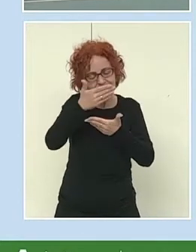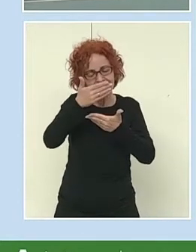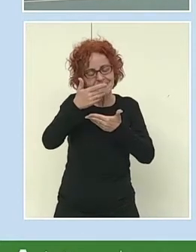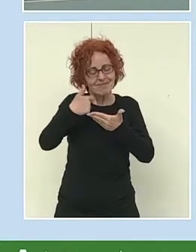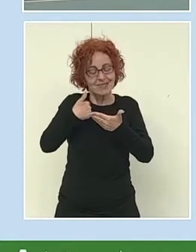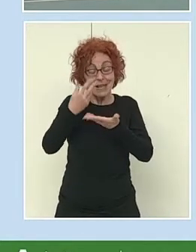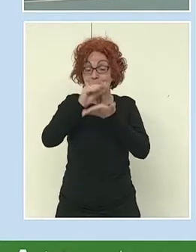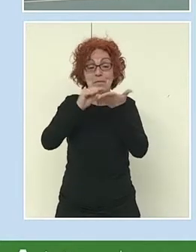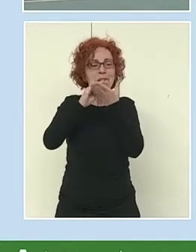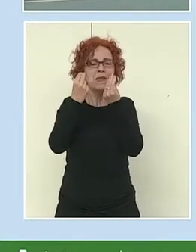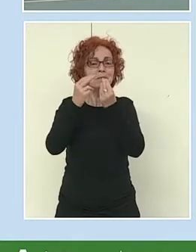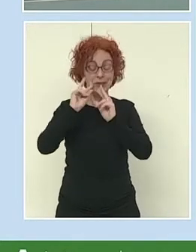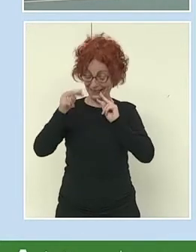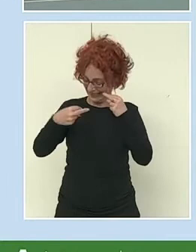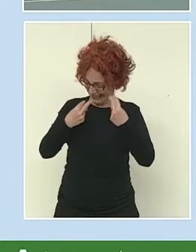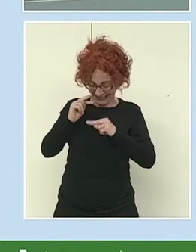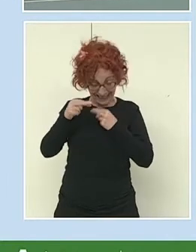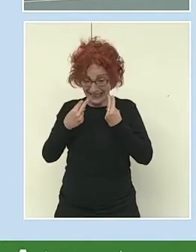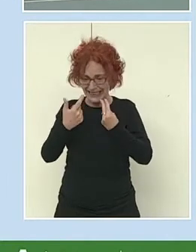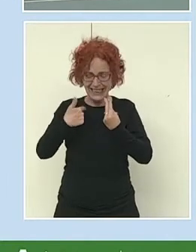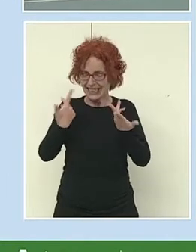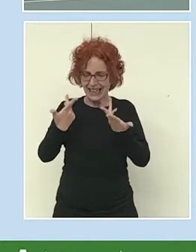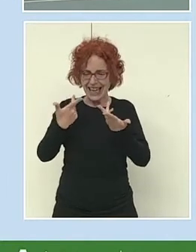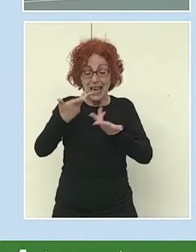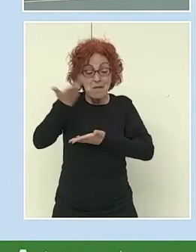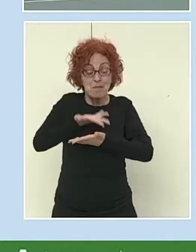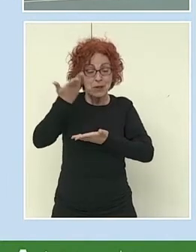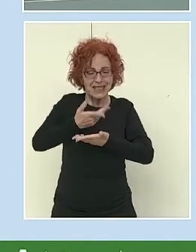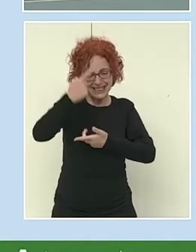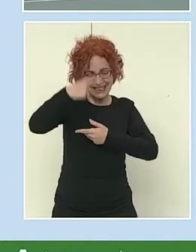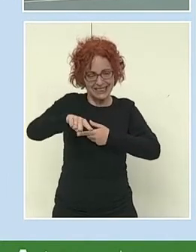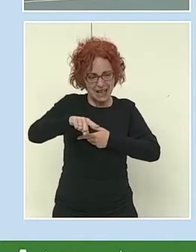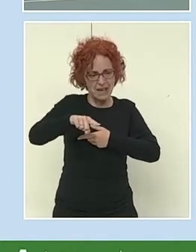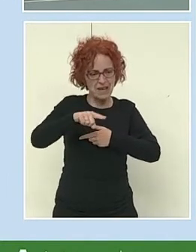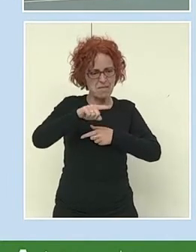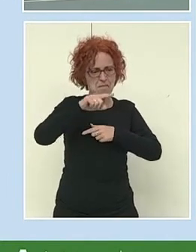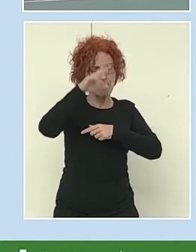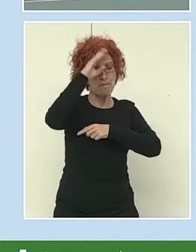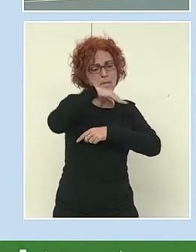profesión incide la familia, las amistades y también la escuela, ¿no?